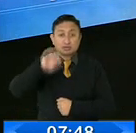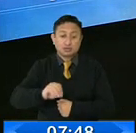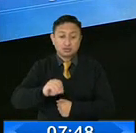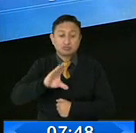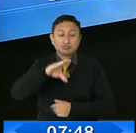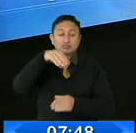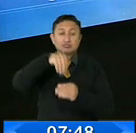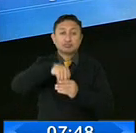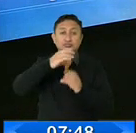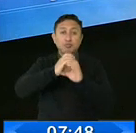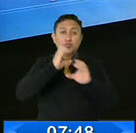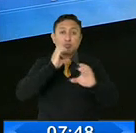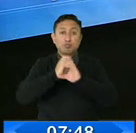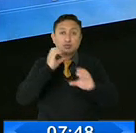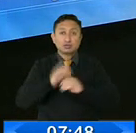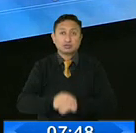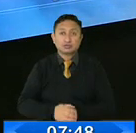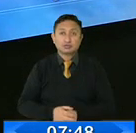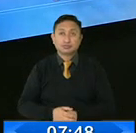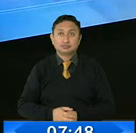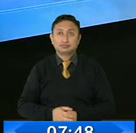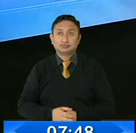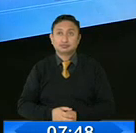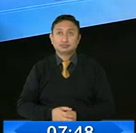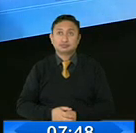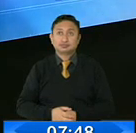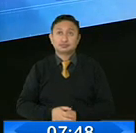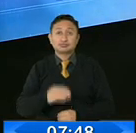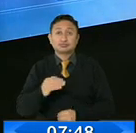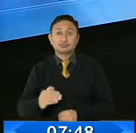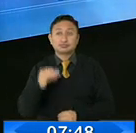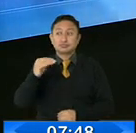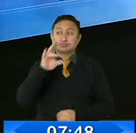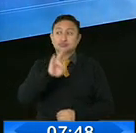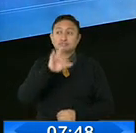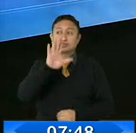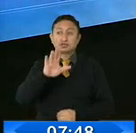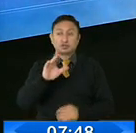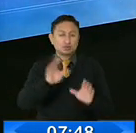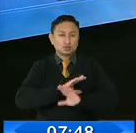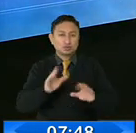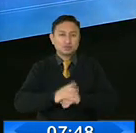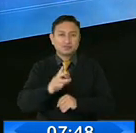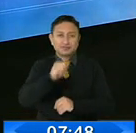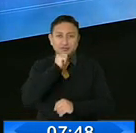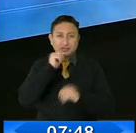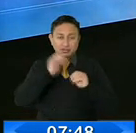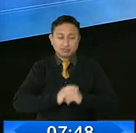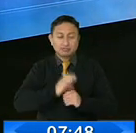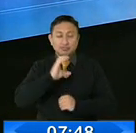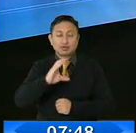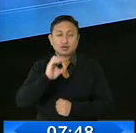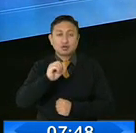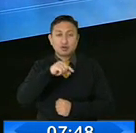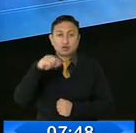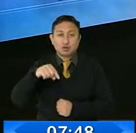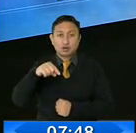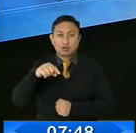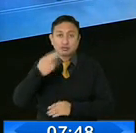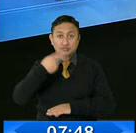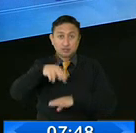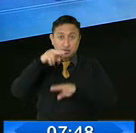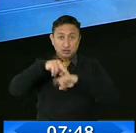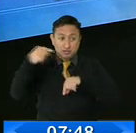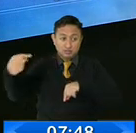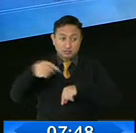en los buses interparroquiales. Aún no ha pasado el 75% como se dispuso por el COE cantonal debido a